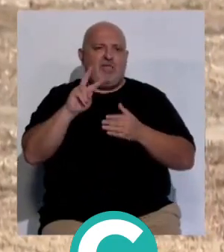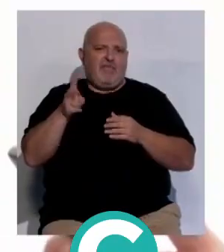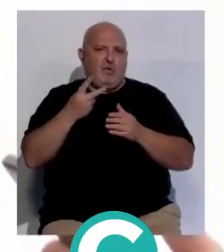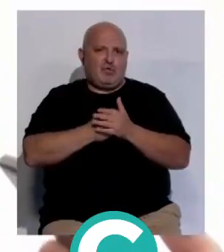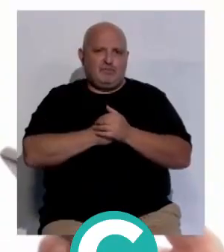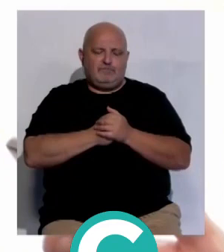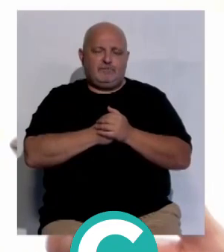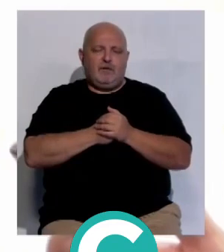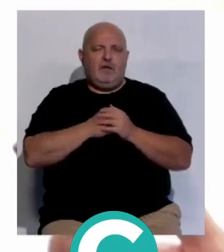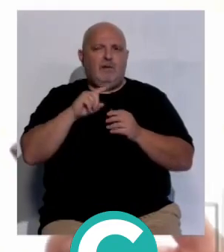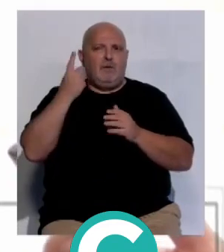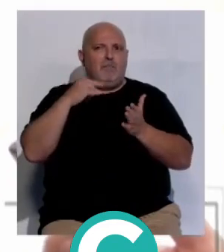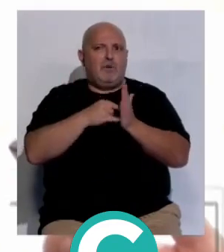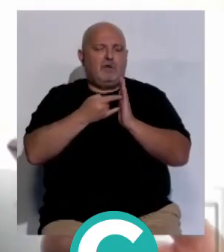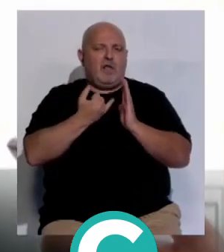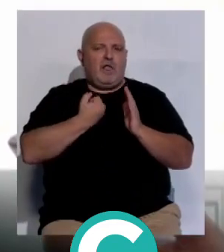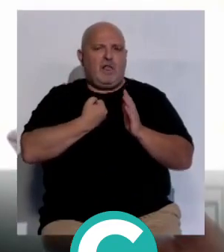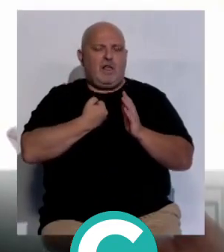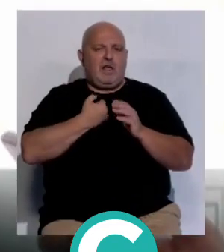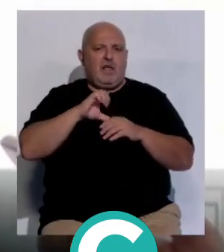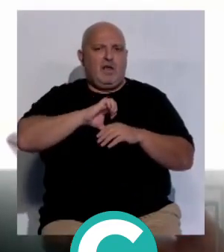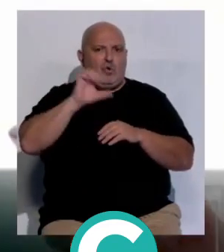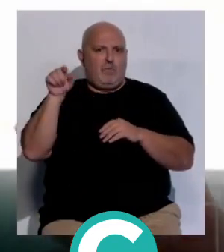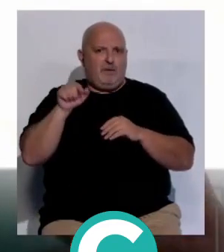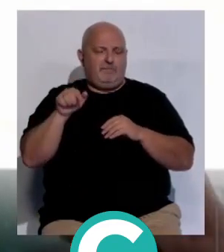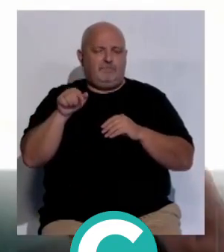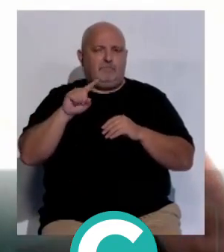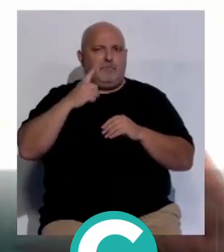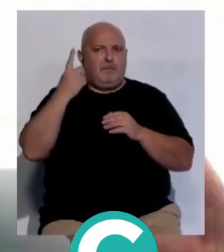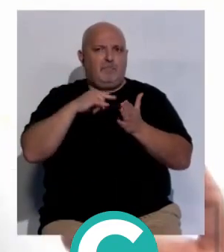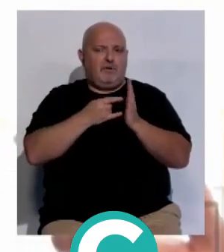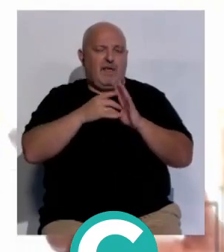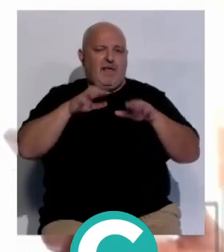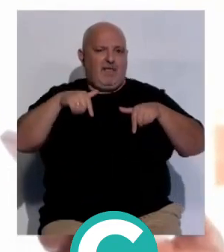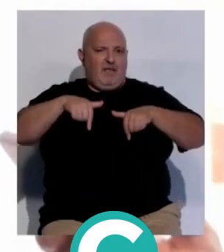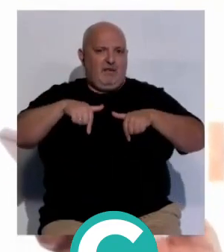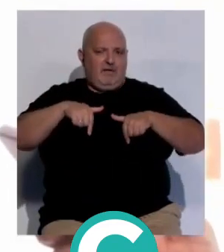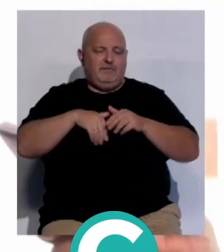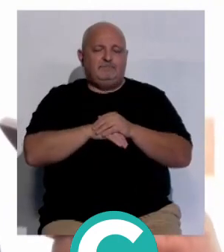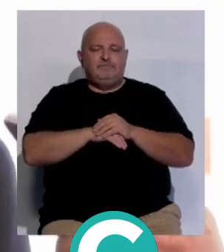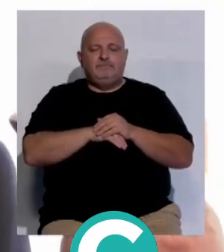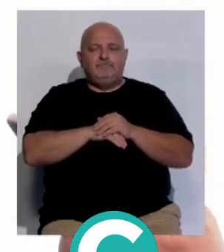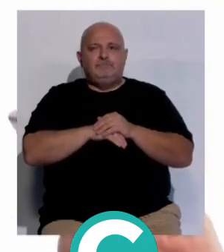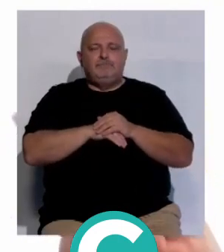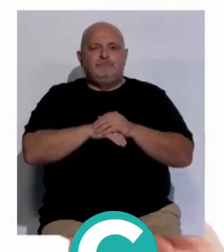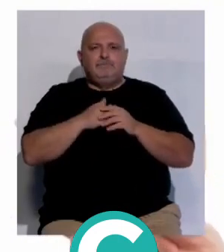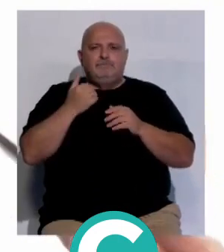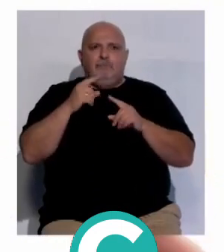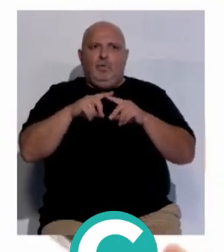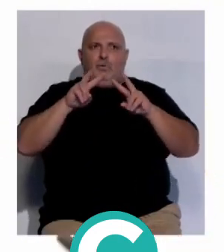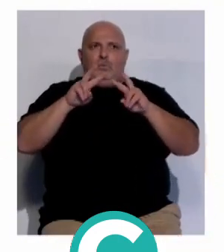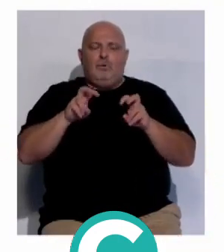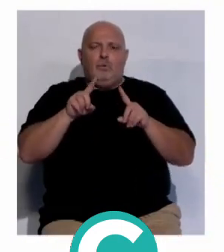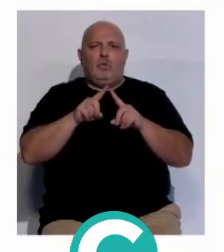es el primer proyecto que tenemos en Europa el primer proyecto en Cádiz principalmente tiene una relevancia